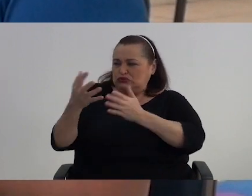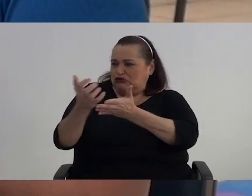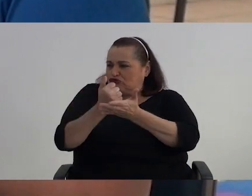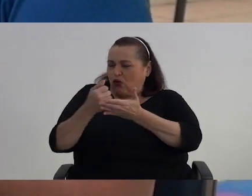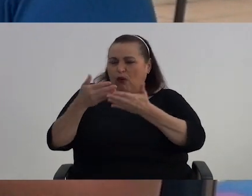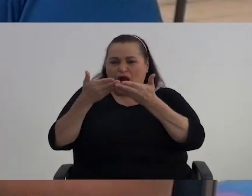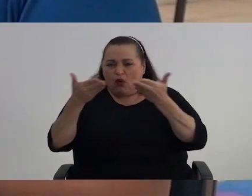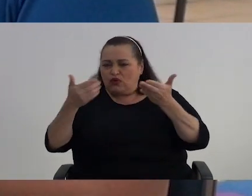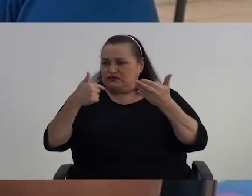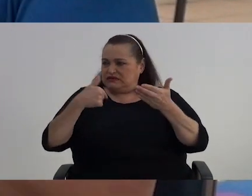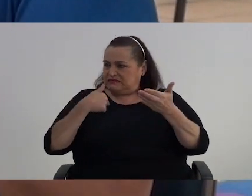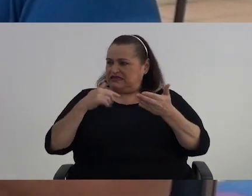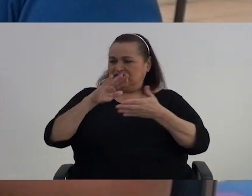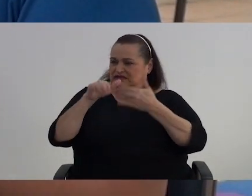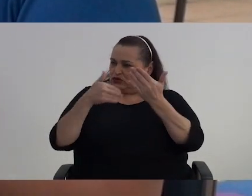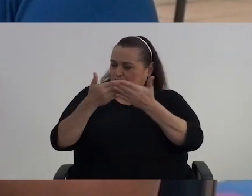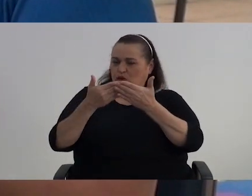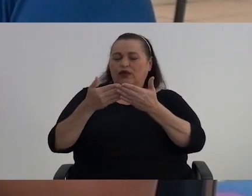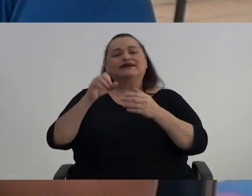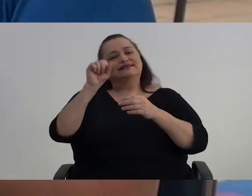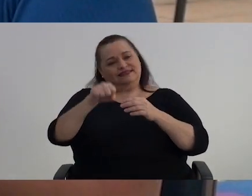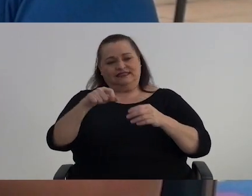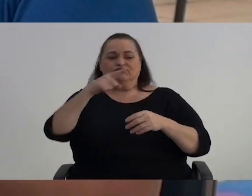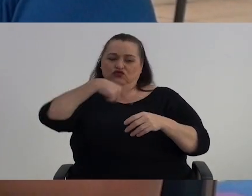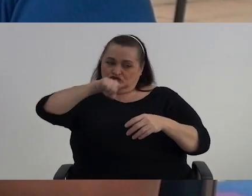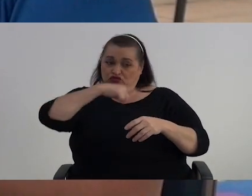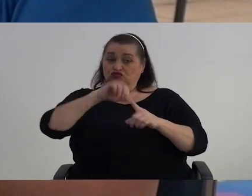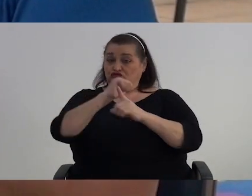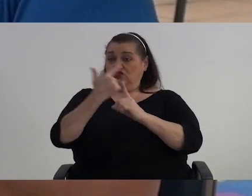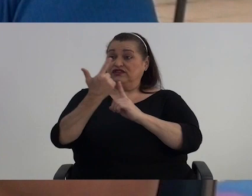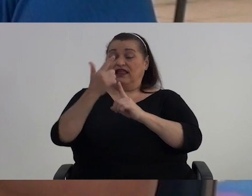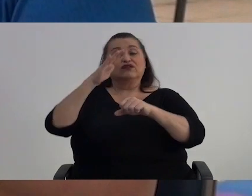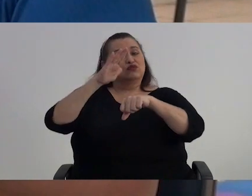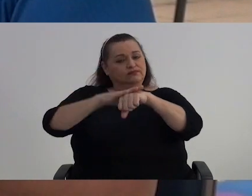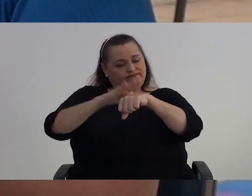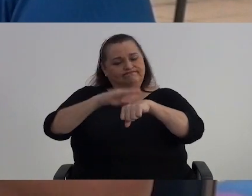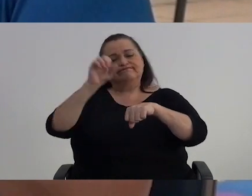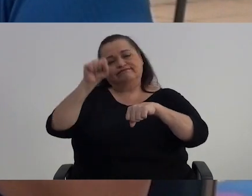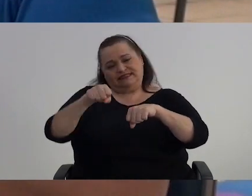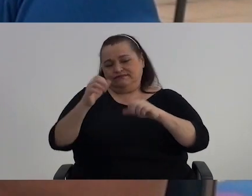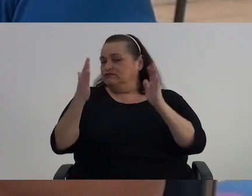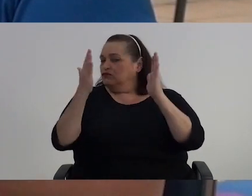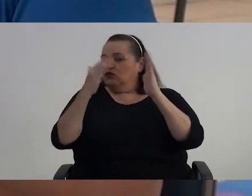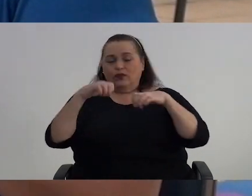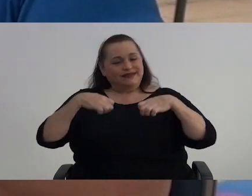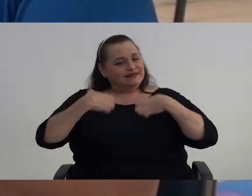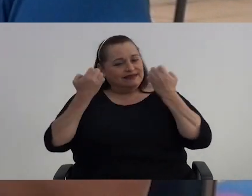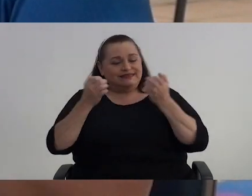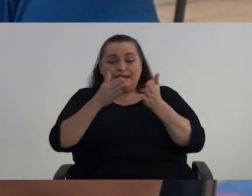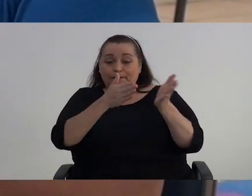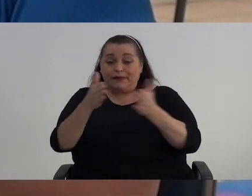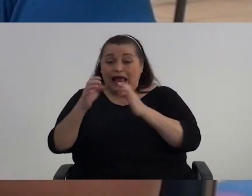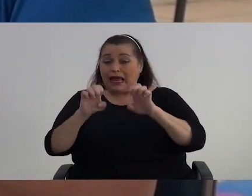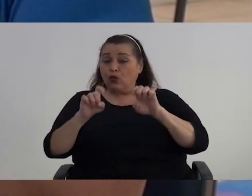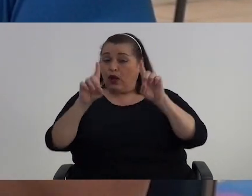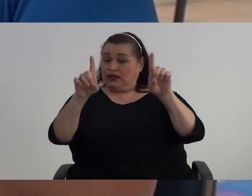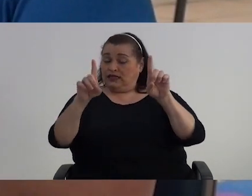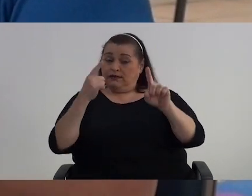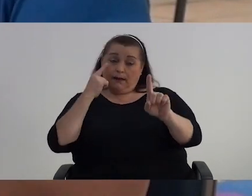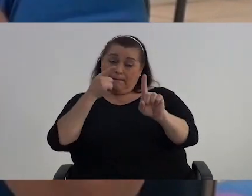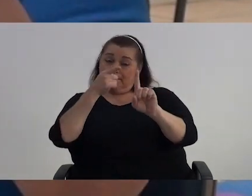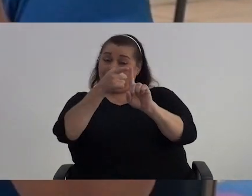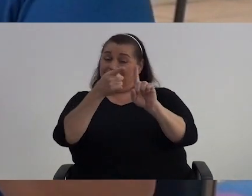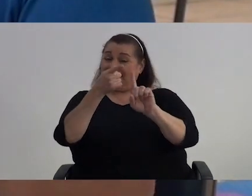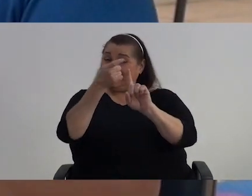Patrimonialmente De ellos Y yo digo Sí Tenemos la culpa Como sociedad Porque lastimosamente No existen Planes educativos Que